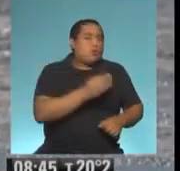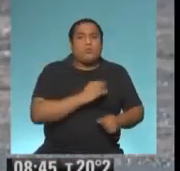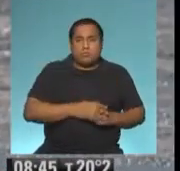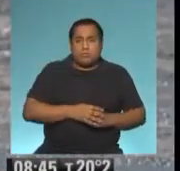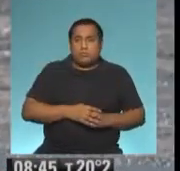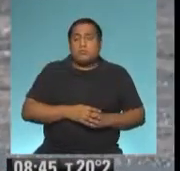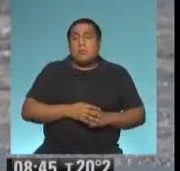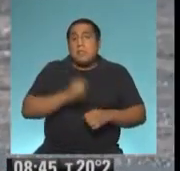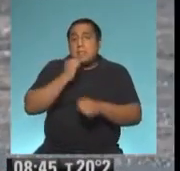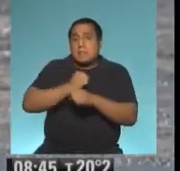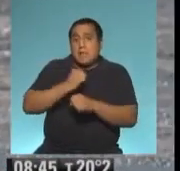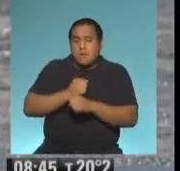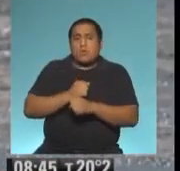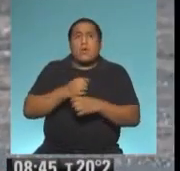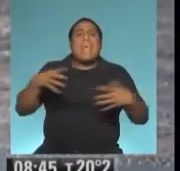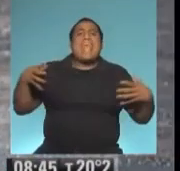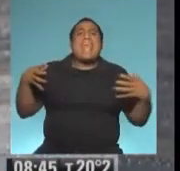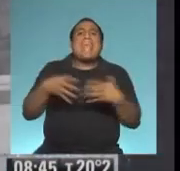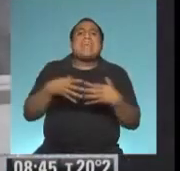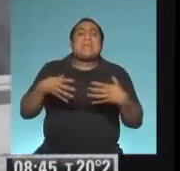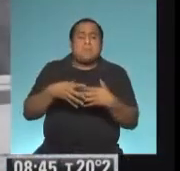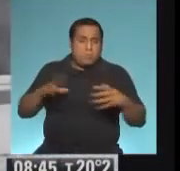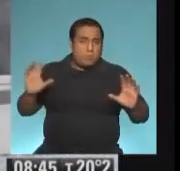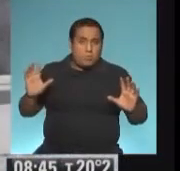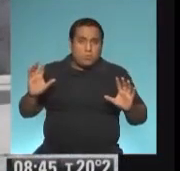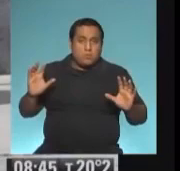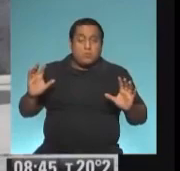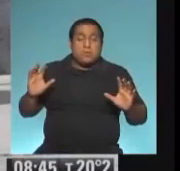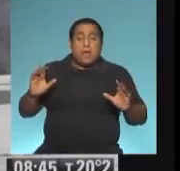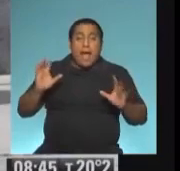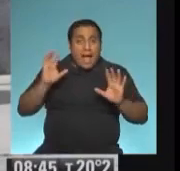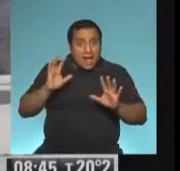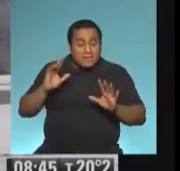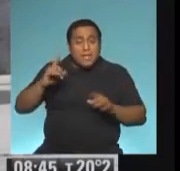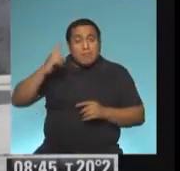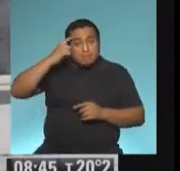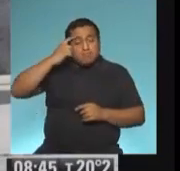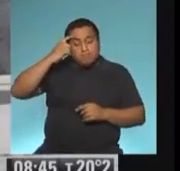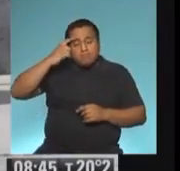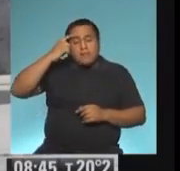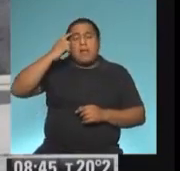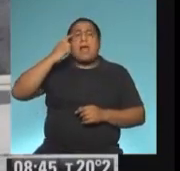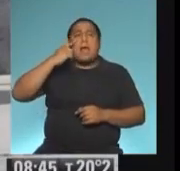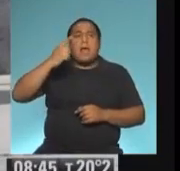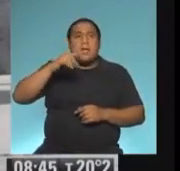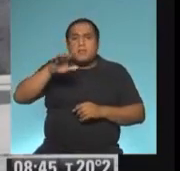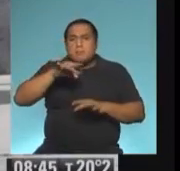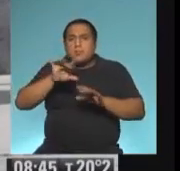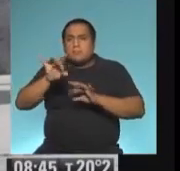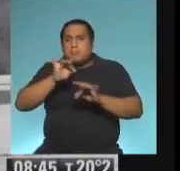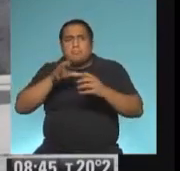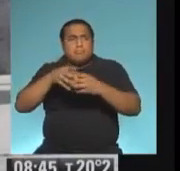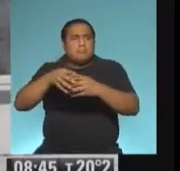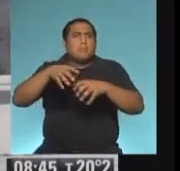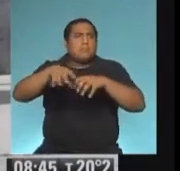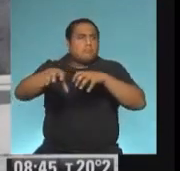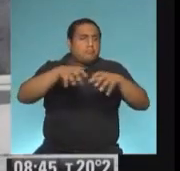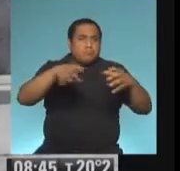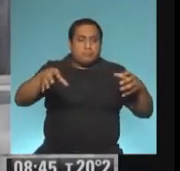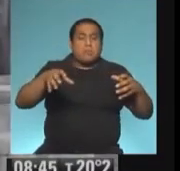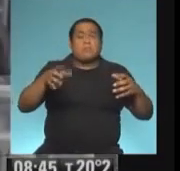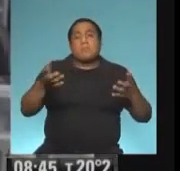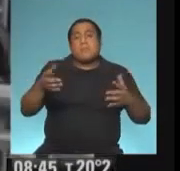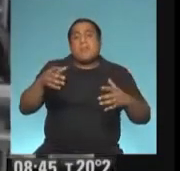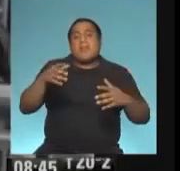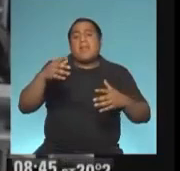es una tarea colectiva, y con esa mirada estamos planteando la gestión en la Agencia Nacional de Discapacidad y en el gobierno del